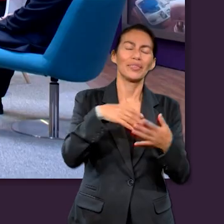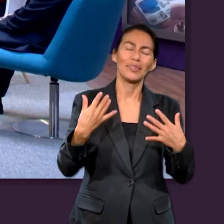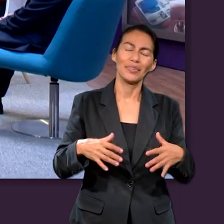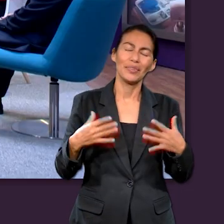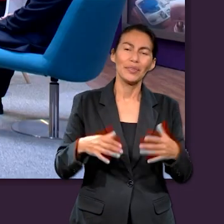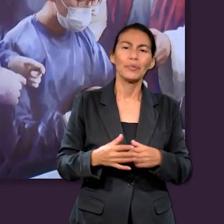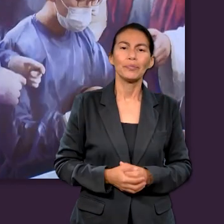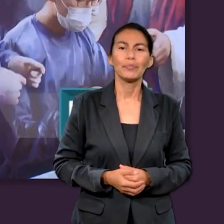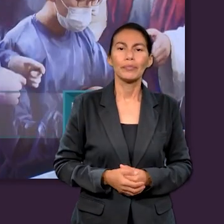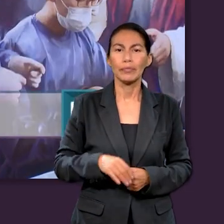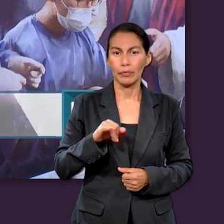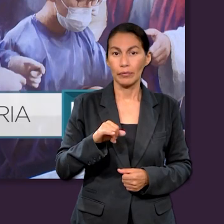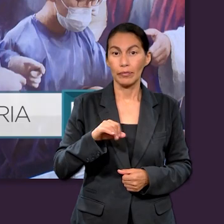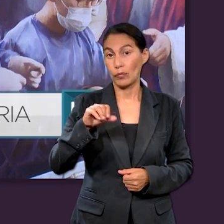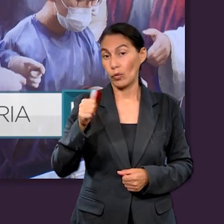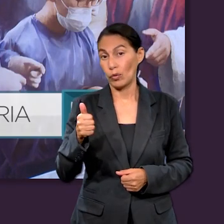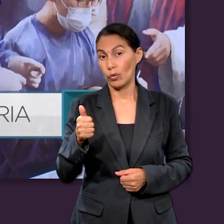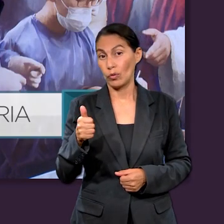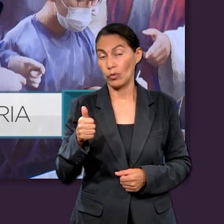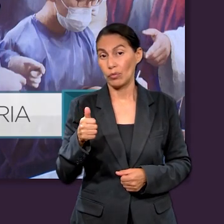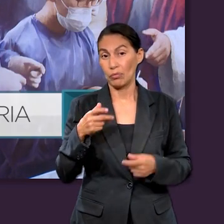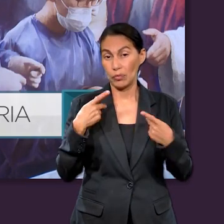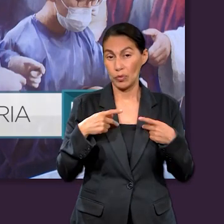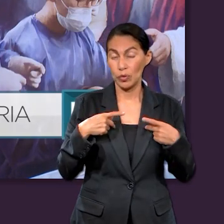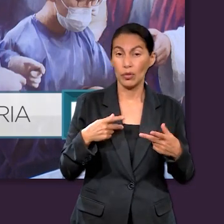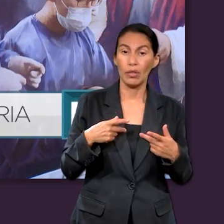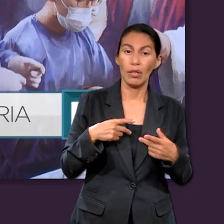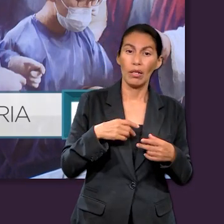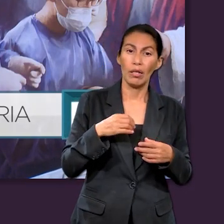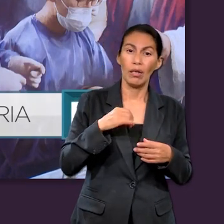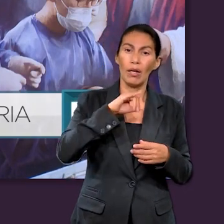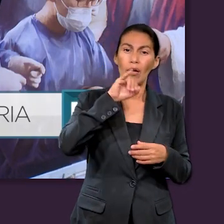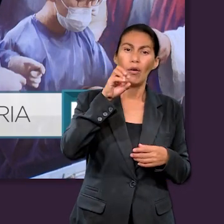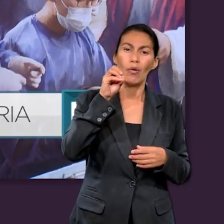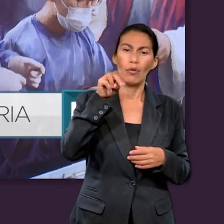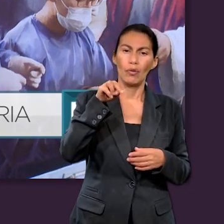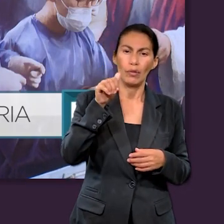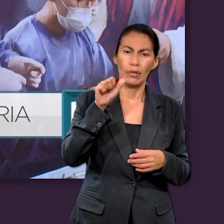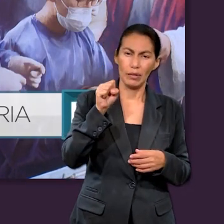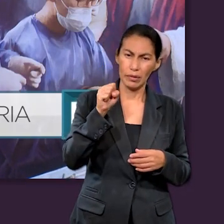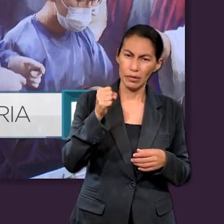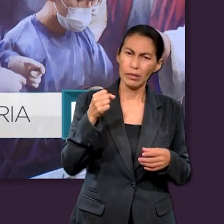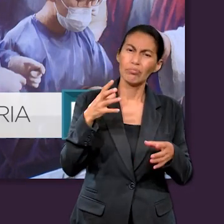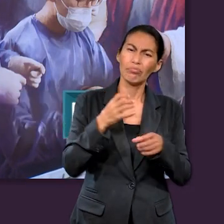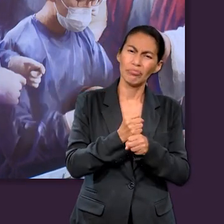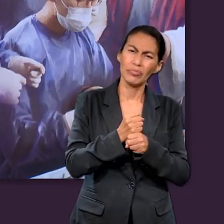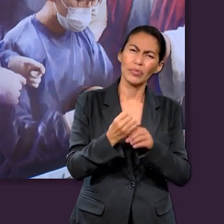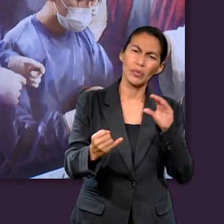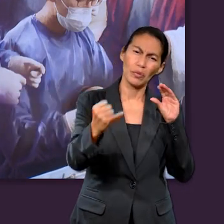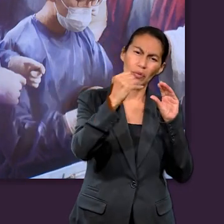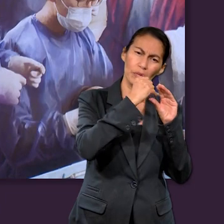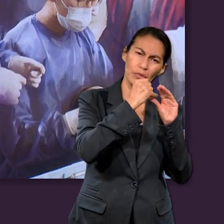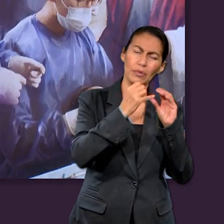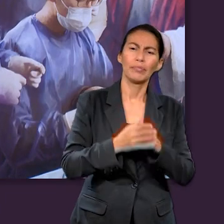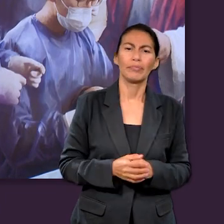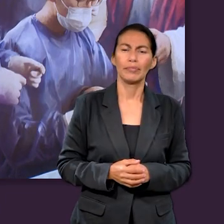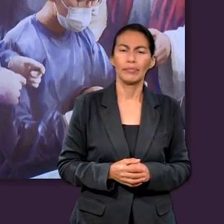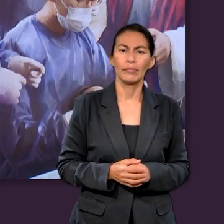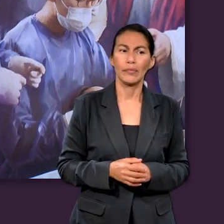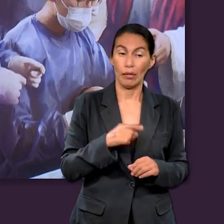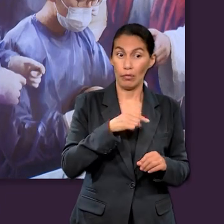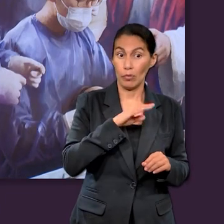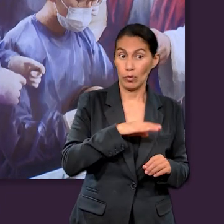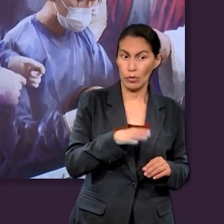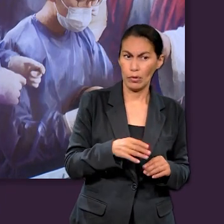Adicionalmente, hay otro personaje que es Jonás. Él habla de que estuvo muerto. Entonces los amigos